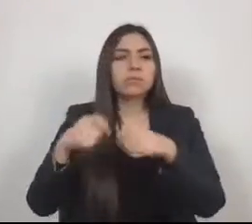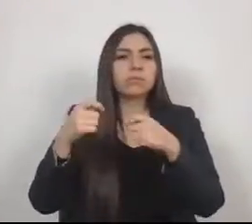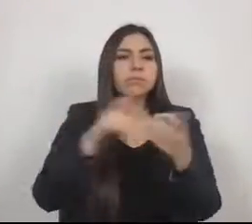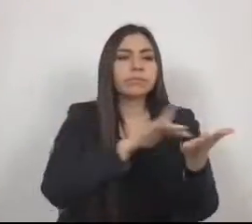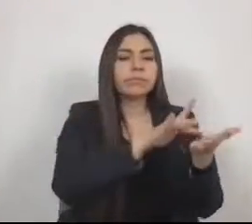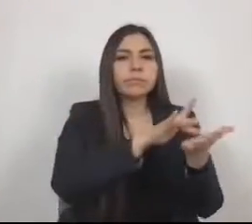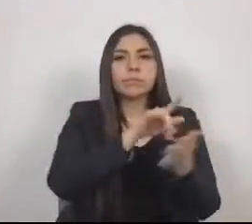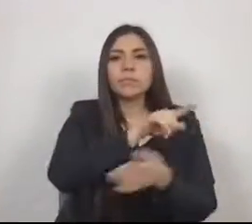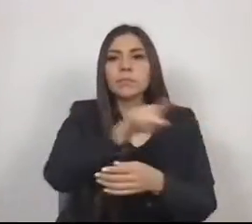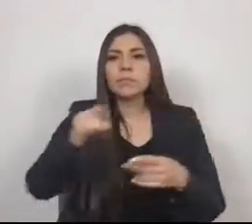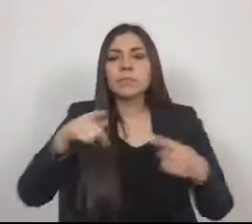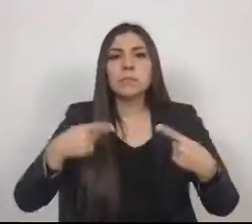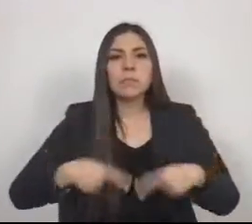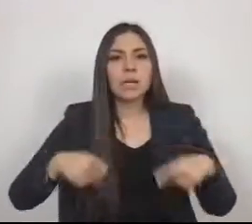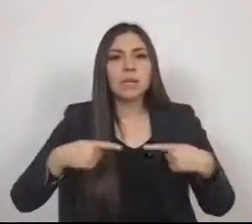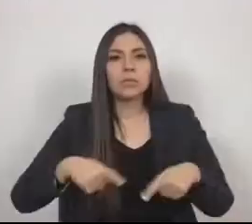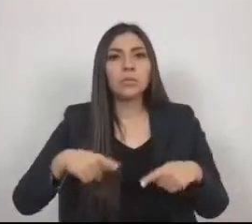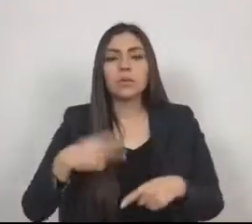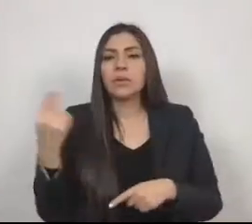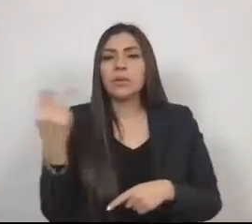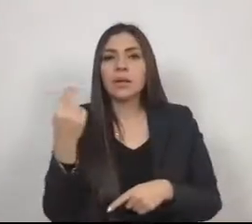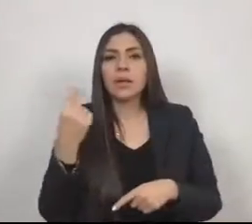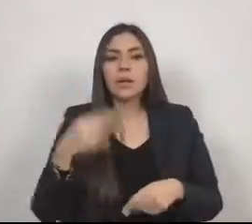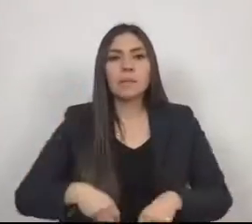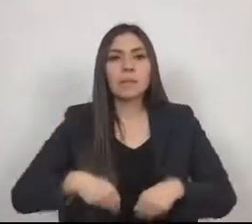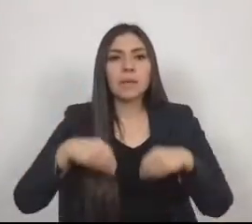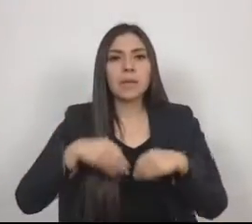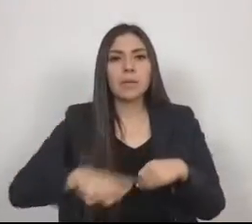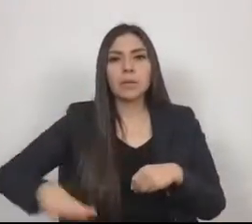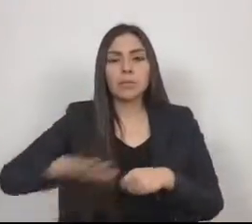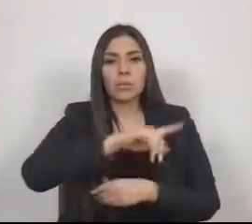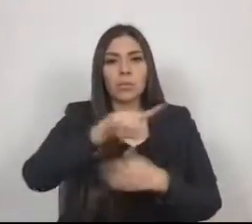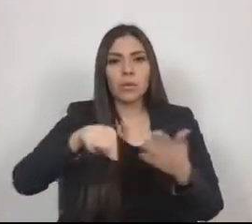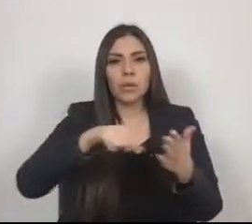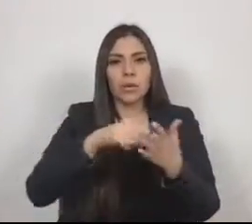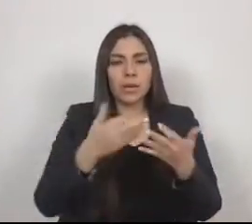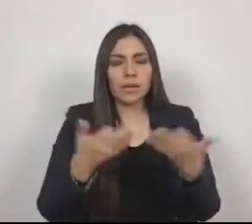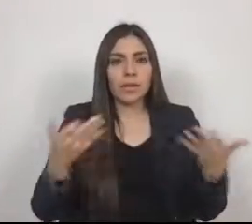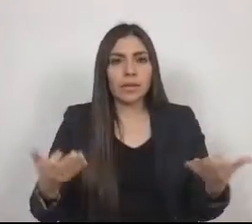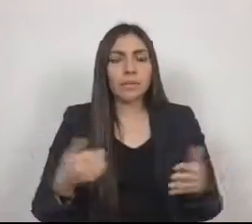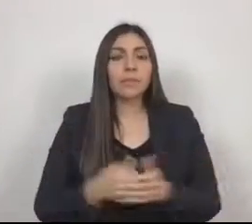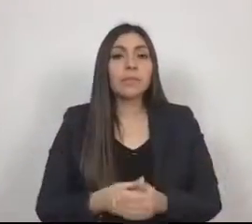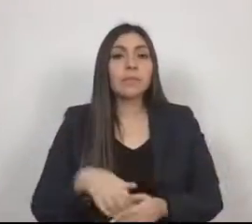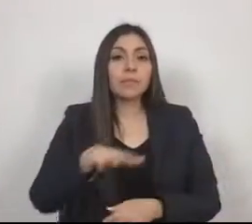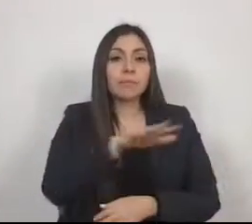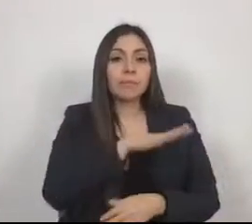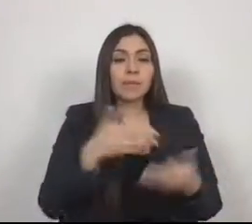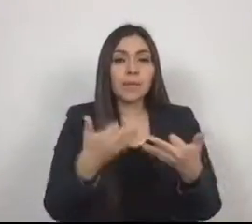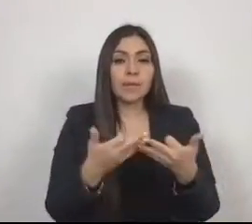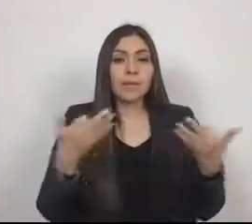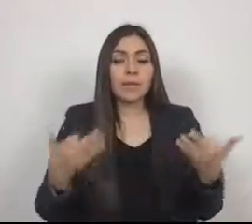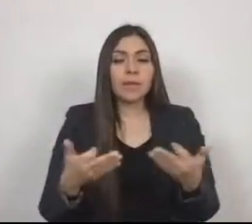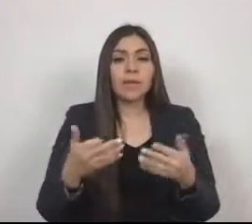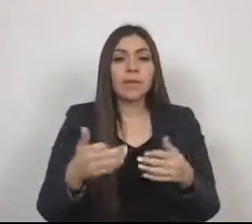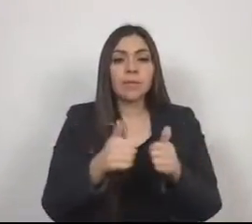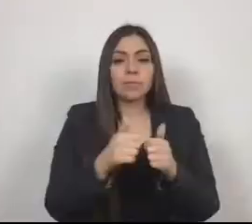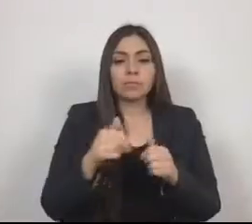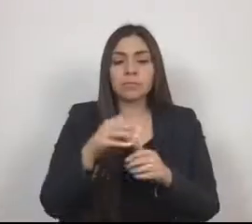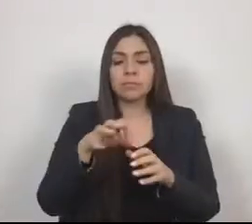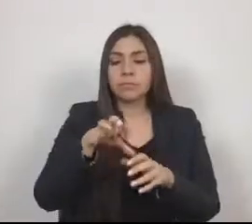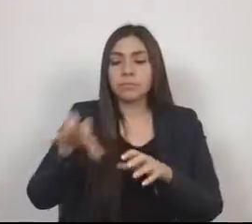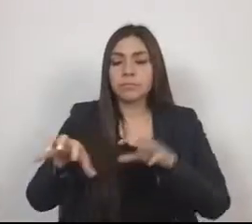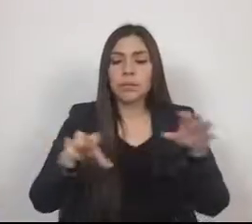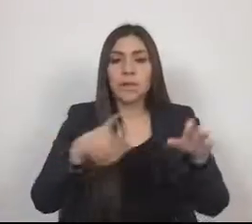de las personas avecinadas en su territorio. Dicho territorio está dividido de acuerdo con lo establecido en la norma,